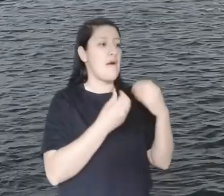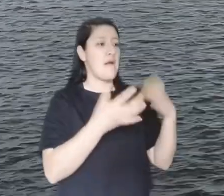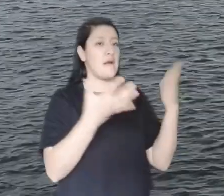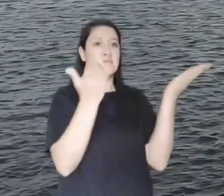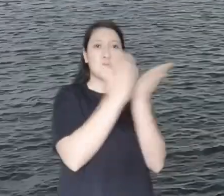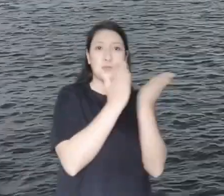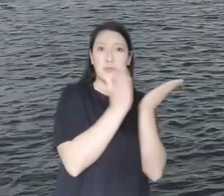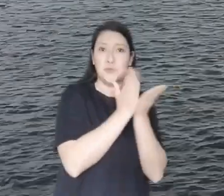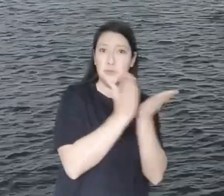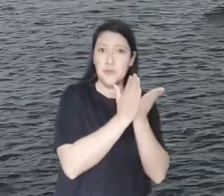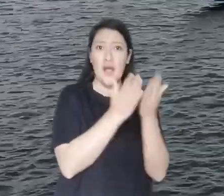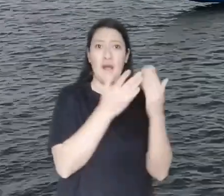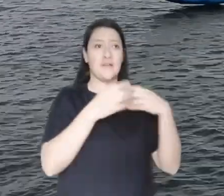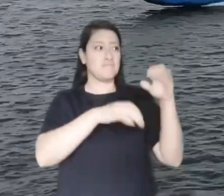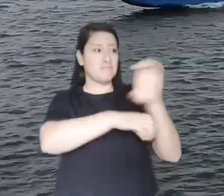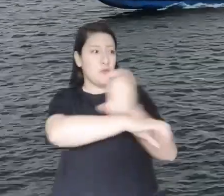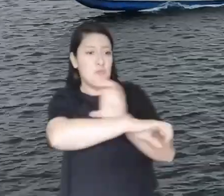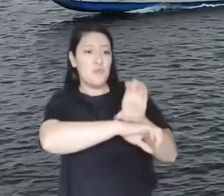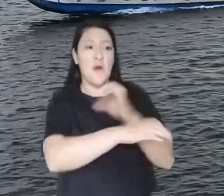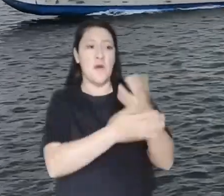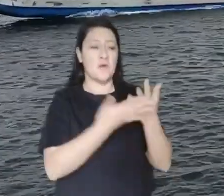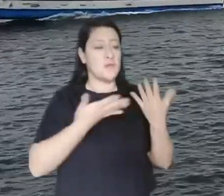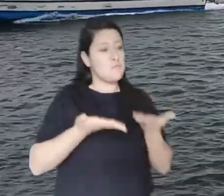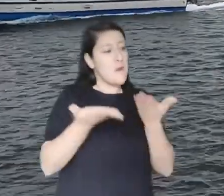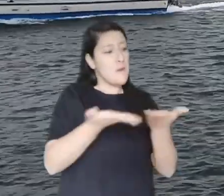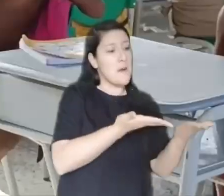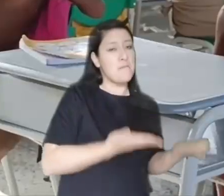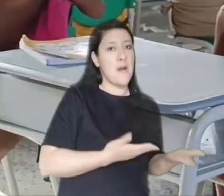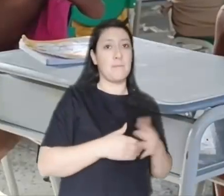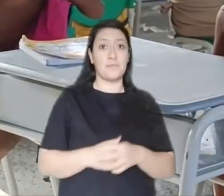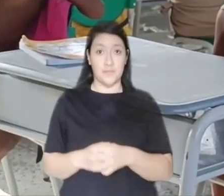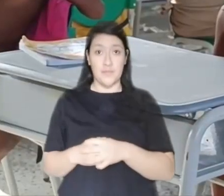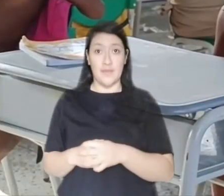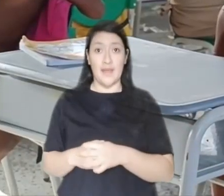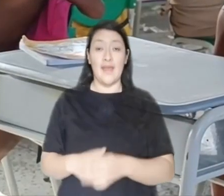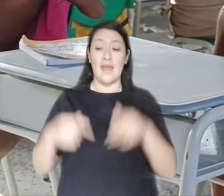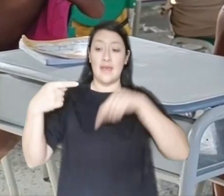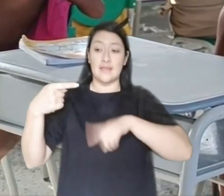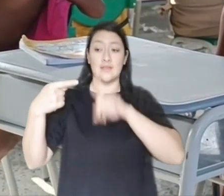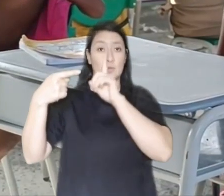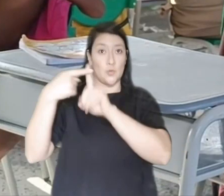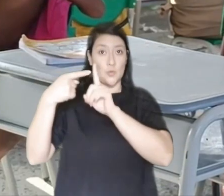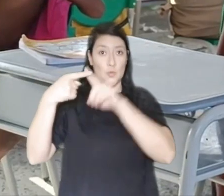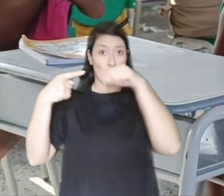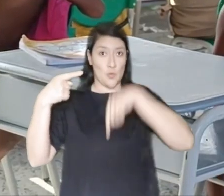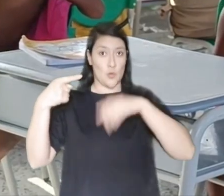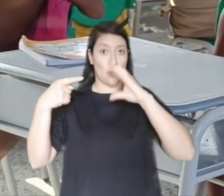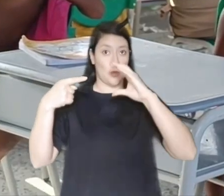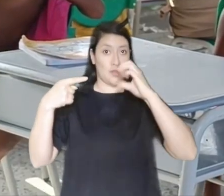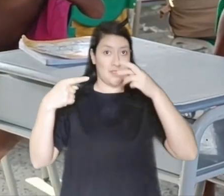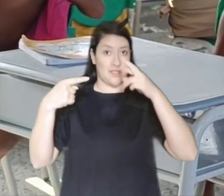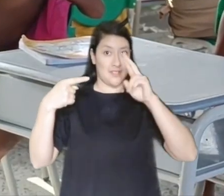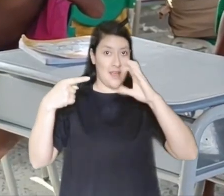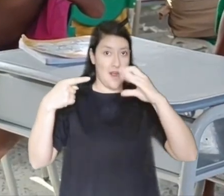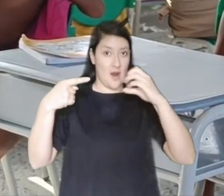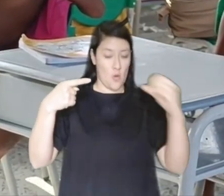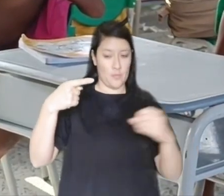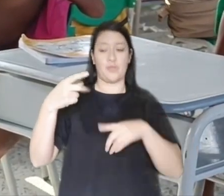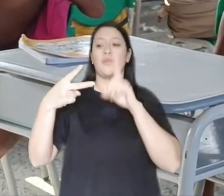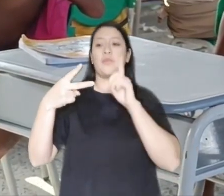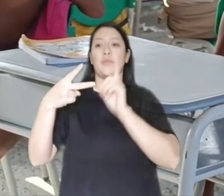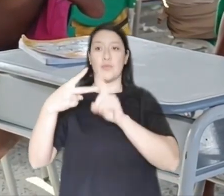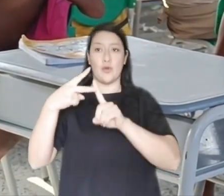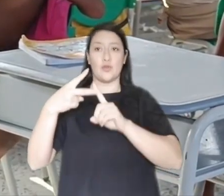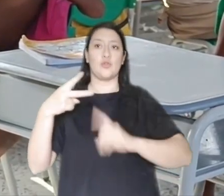niños. Junto con esta institución se beneficiaron otras dos instituciones, el Centro Educativo de San José Robles